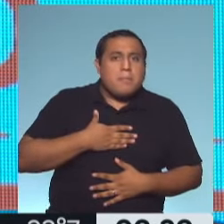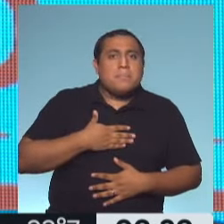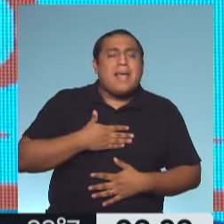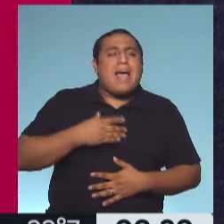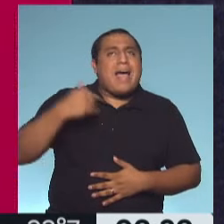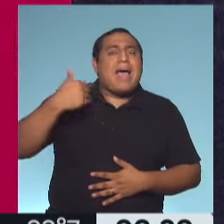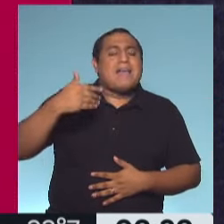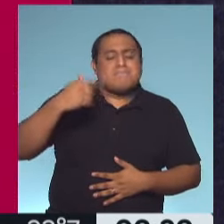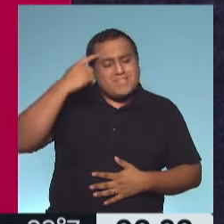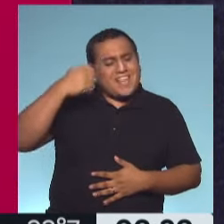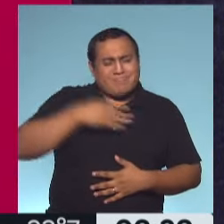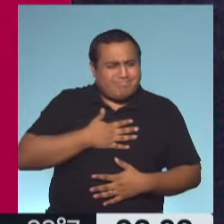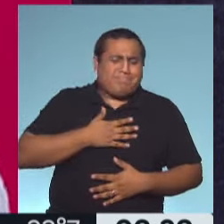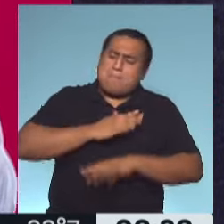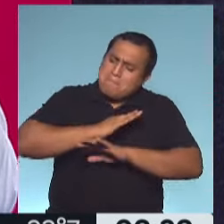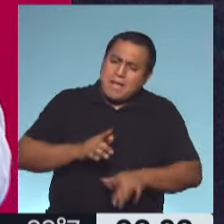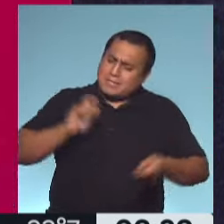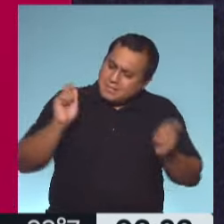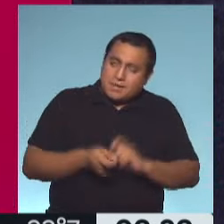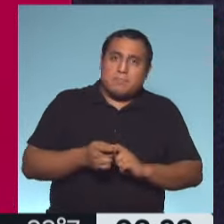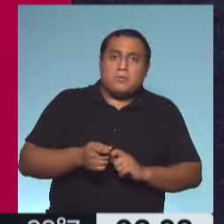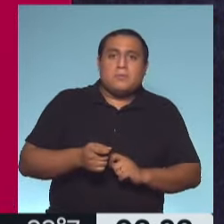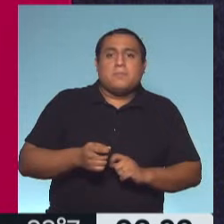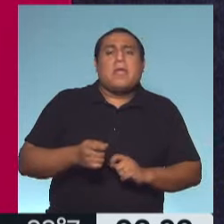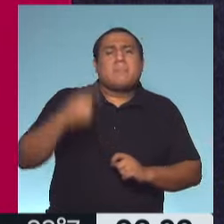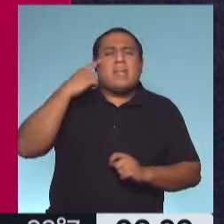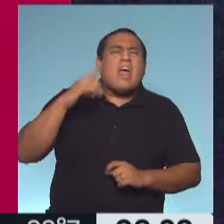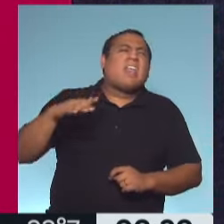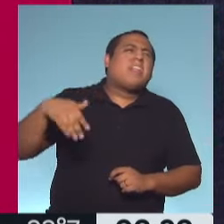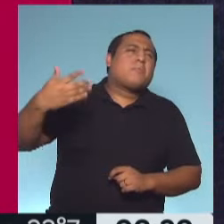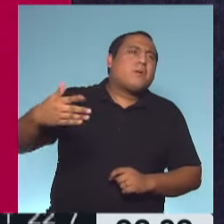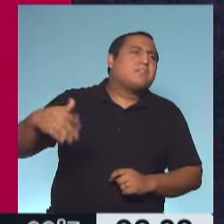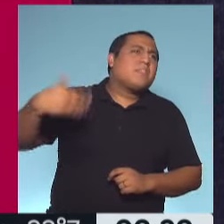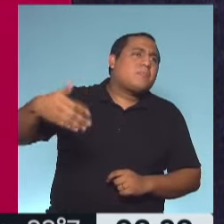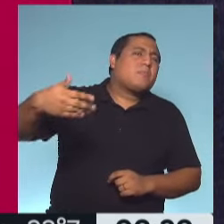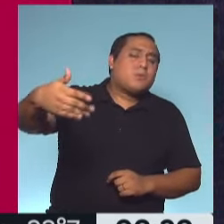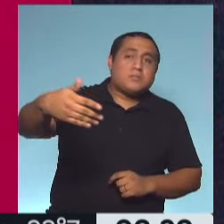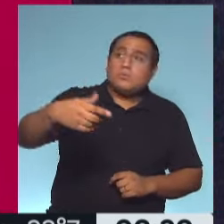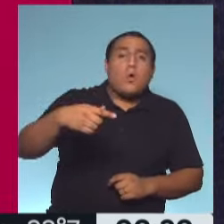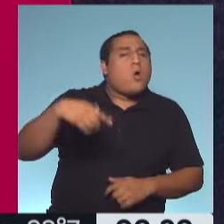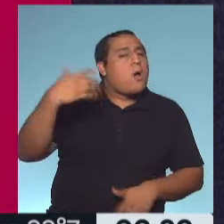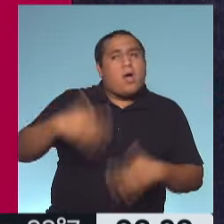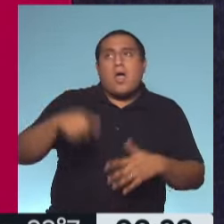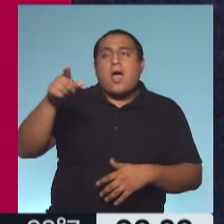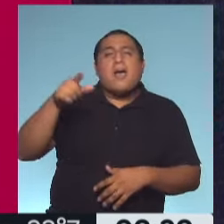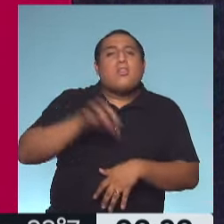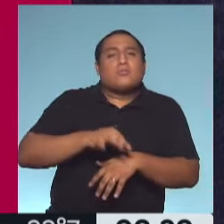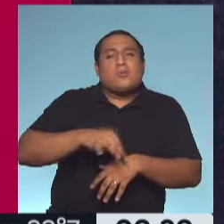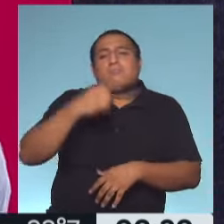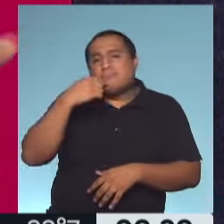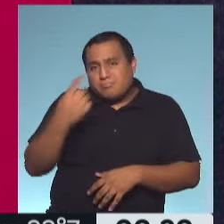suceder. Sí, y por ahí la sugerencia es que uno no lo patee para más adelante. Que uno pueda hacer la consulta oportunamente, porque de verdad